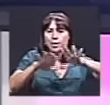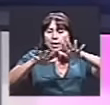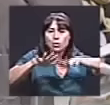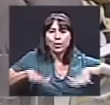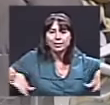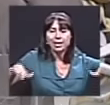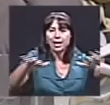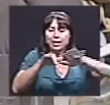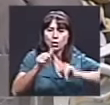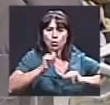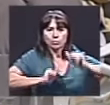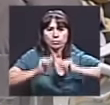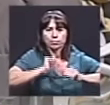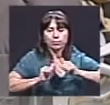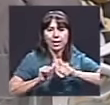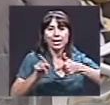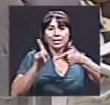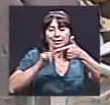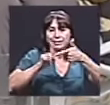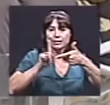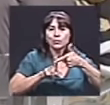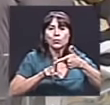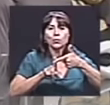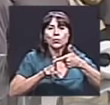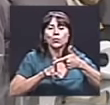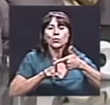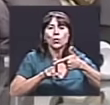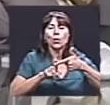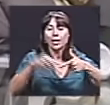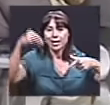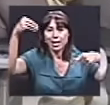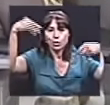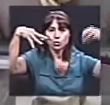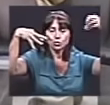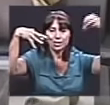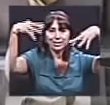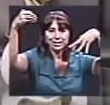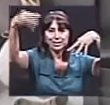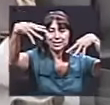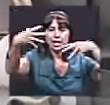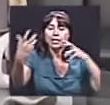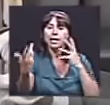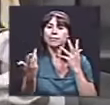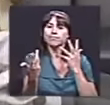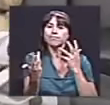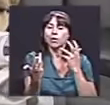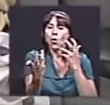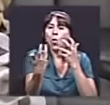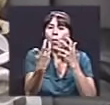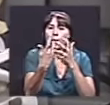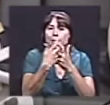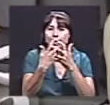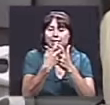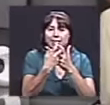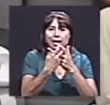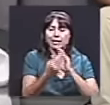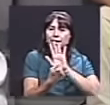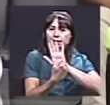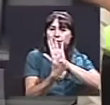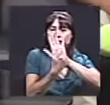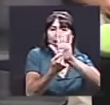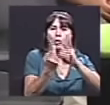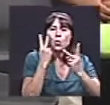escénico. Hay una segunda capa que serían las luces que complementan el espectáculo visual de la obra.